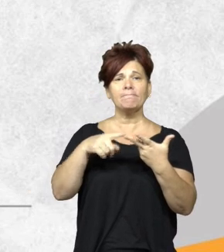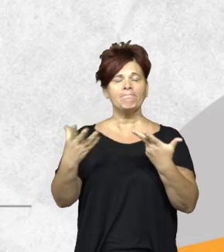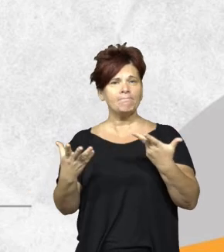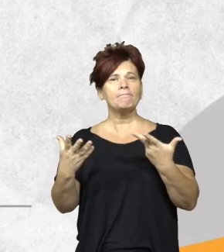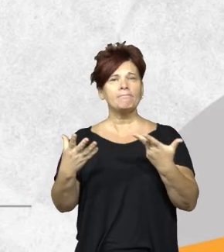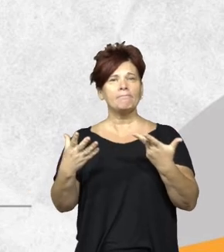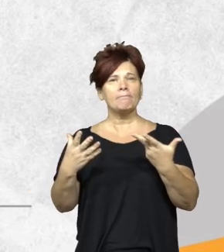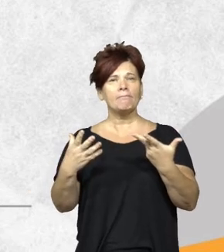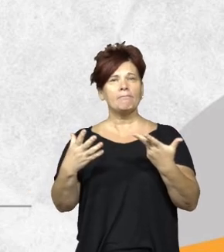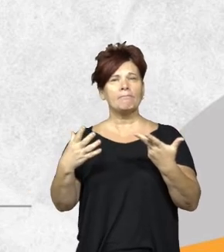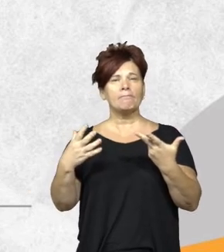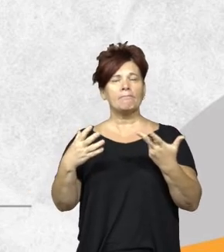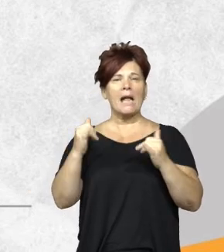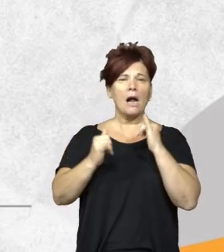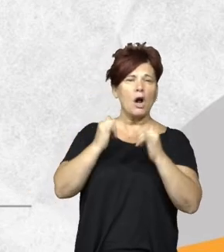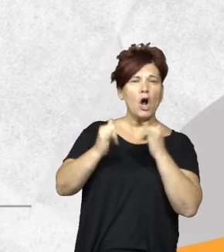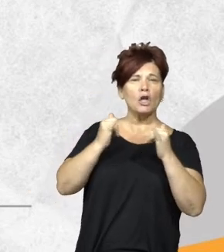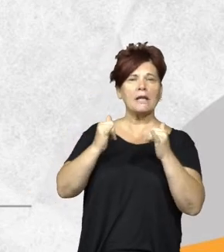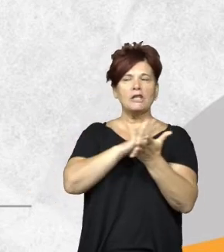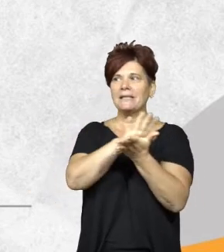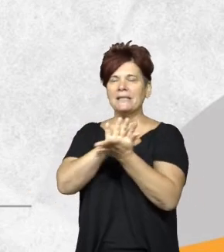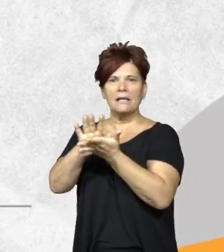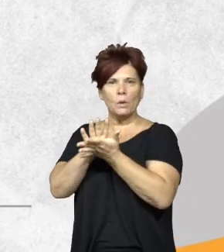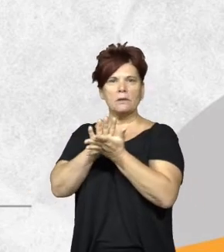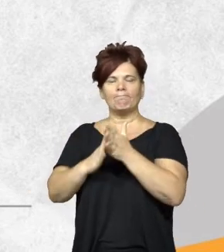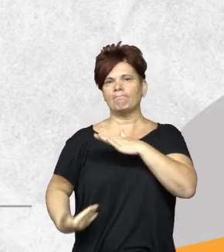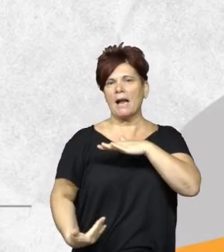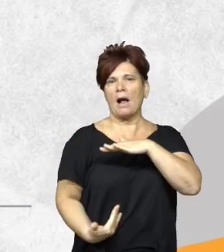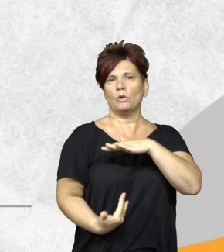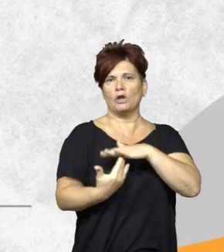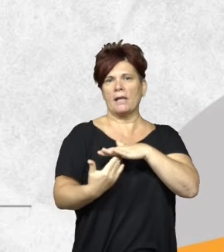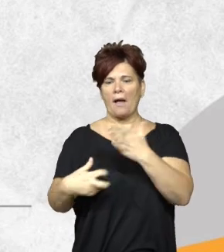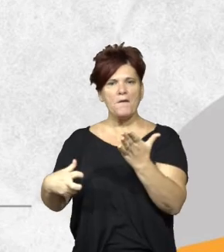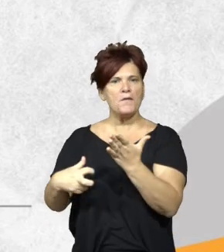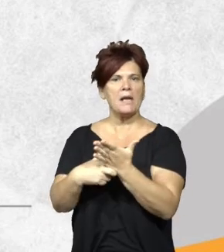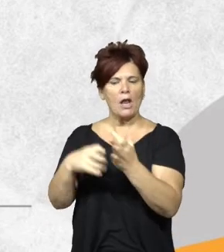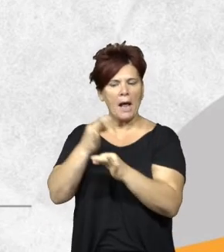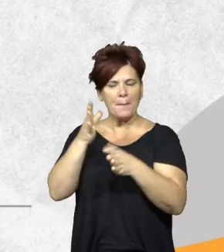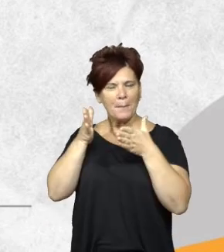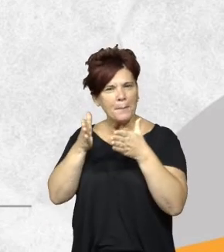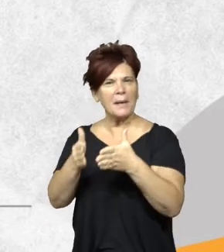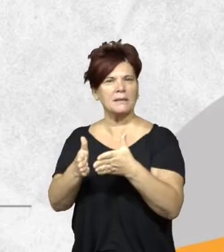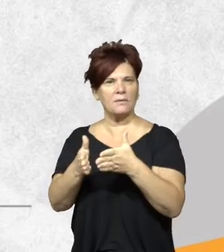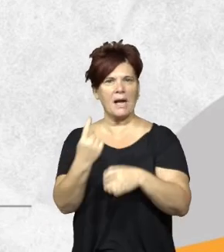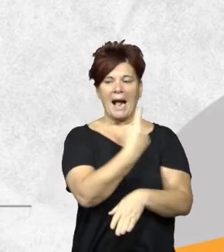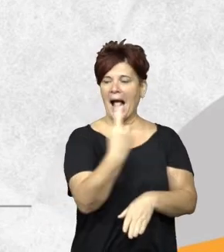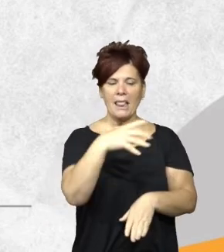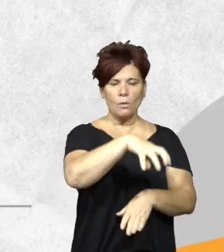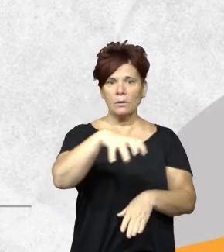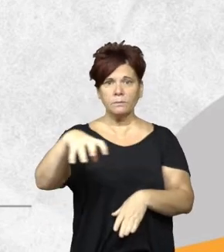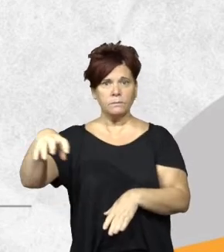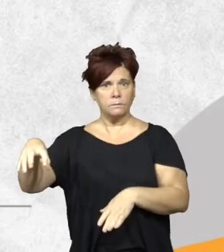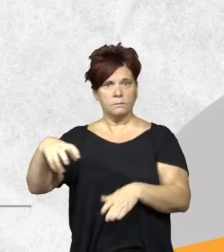expresado acá su situación, con una autoridad fiscalizadora específica. Cada sección tiene su